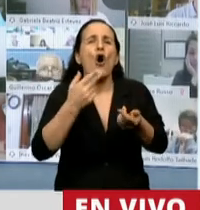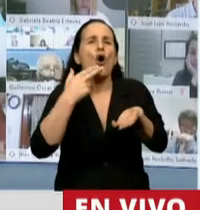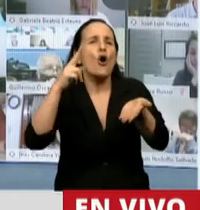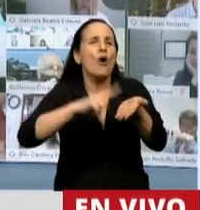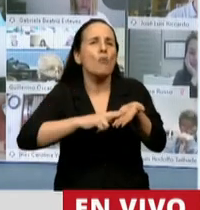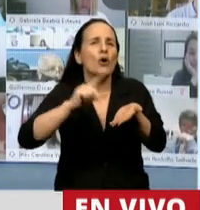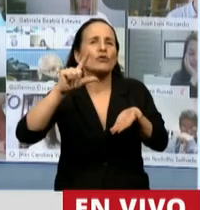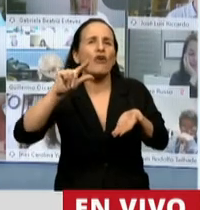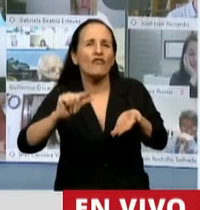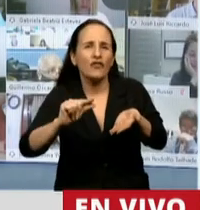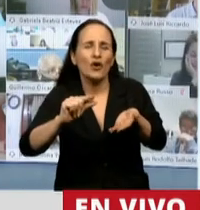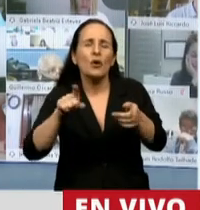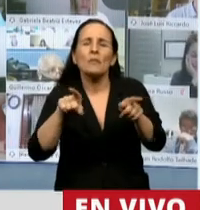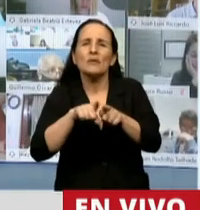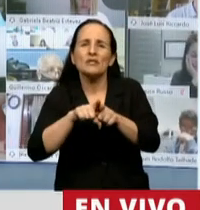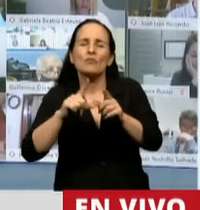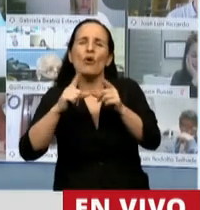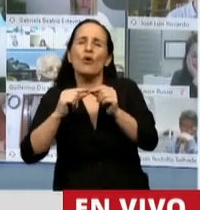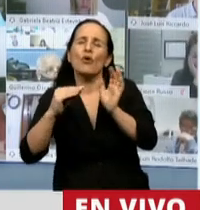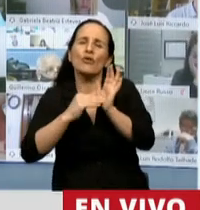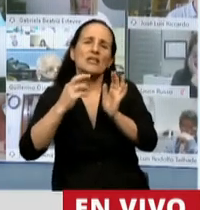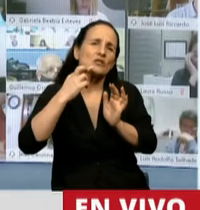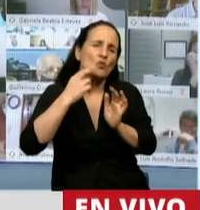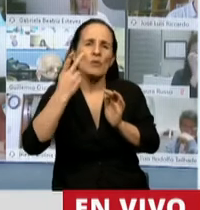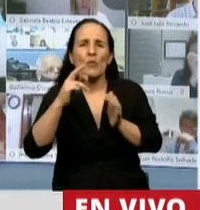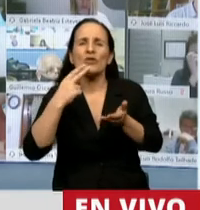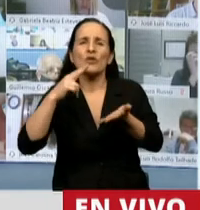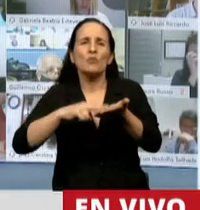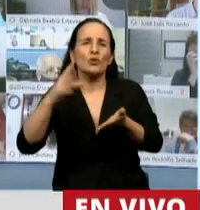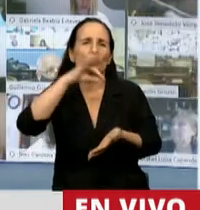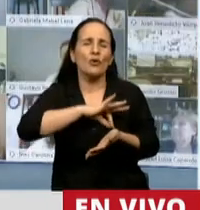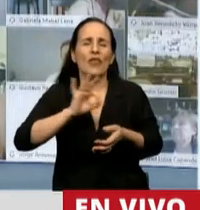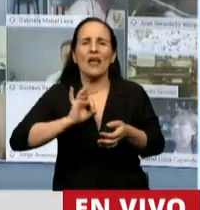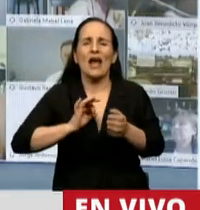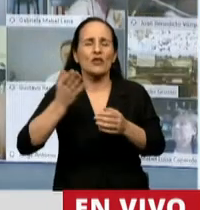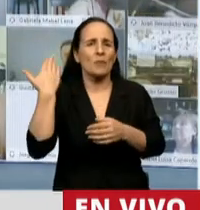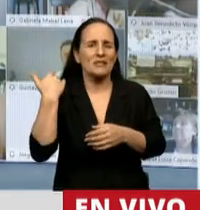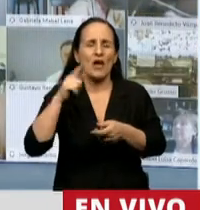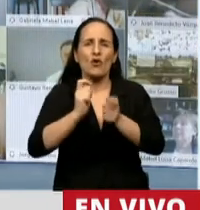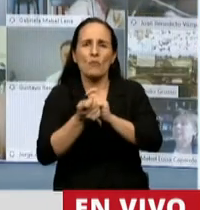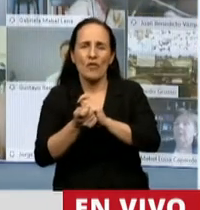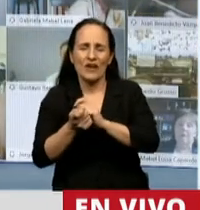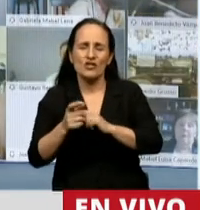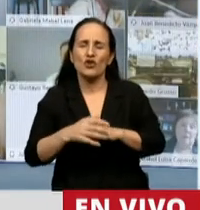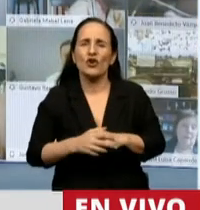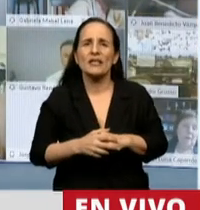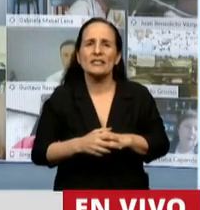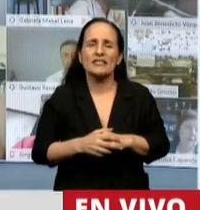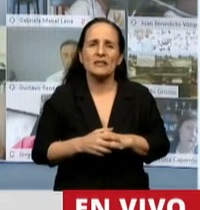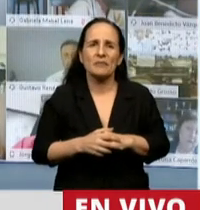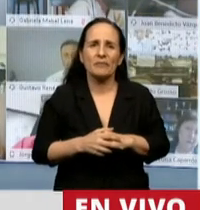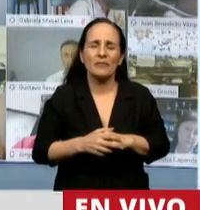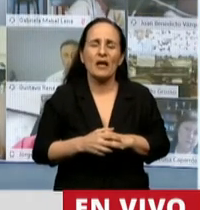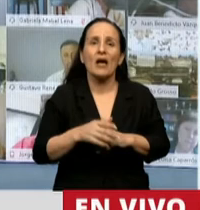tributación en los términos del artículo 19 y 20 de la ley de impuestos a las ganancias al texto ordenado 2019 y sus modificatorias, yo